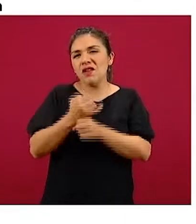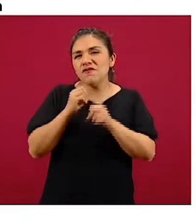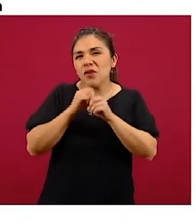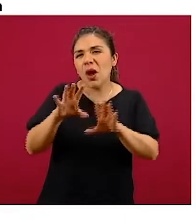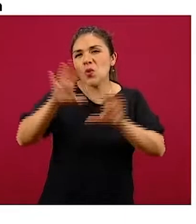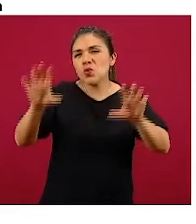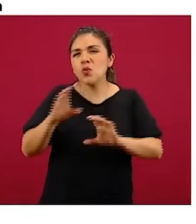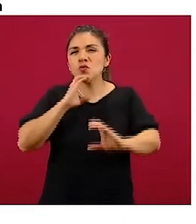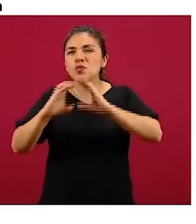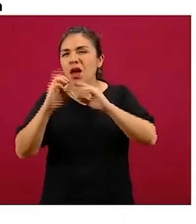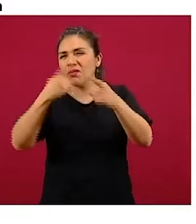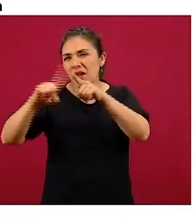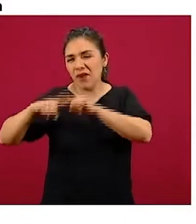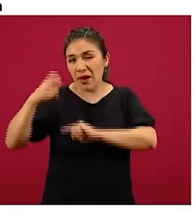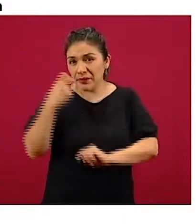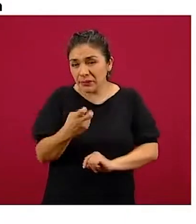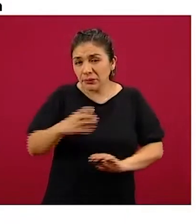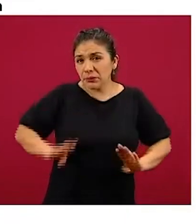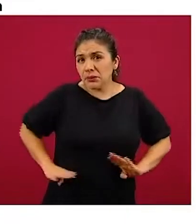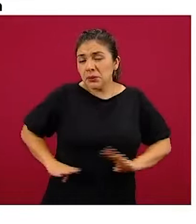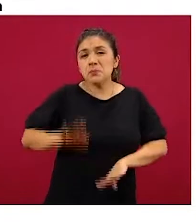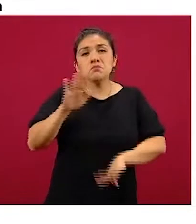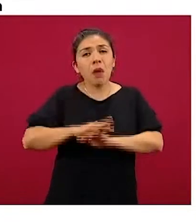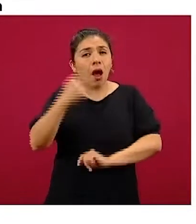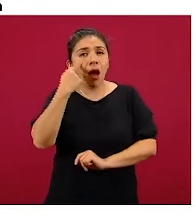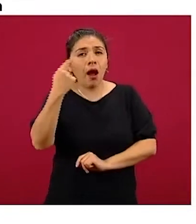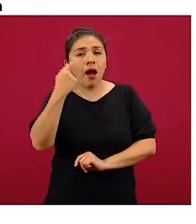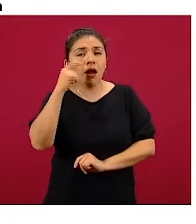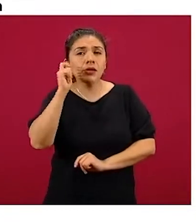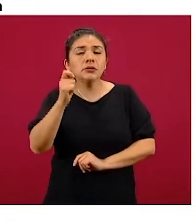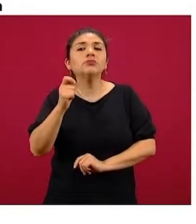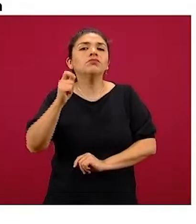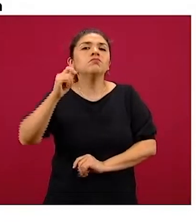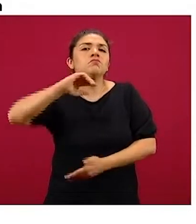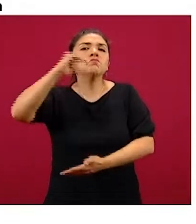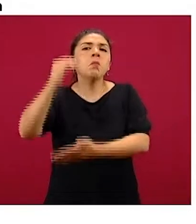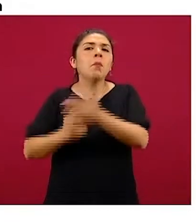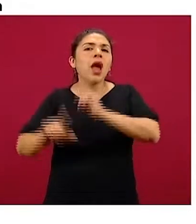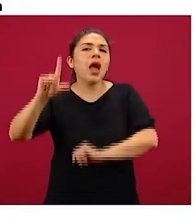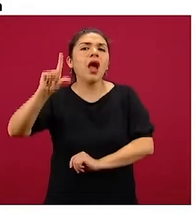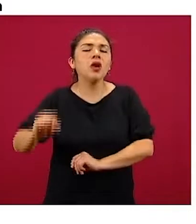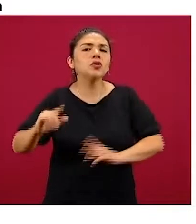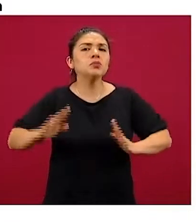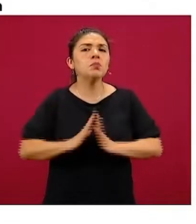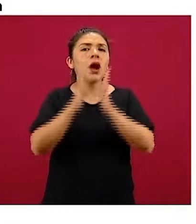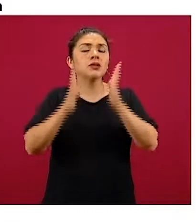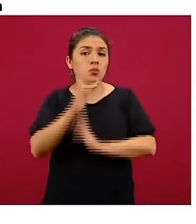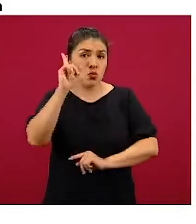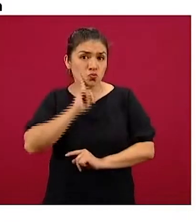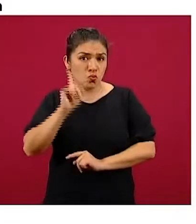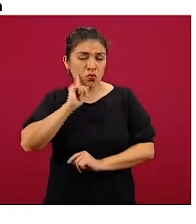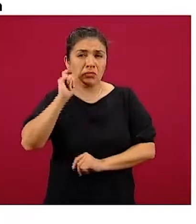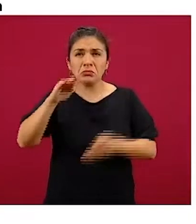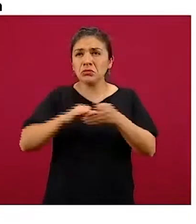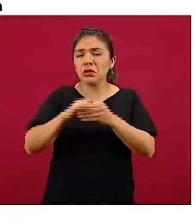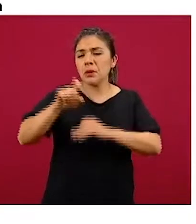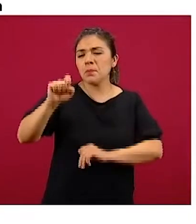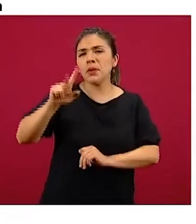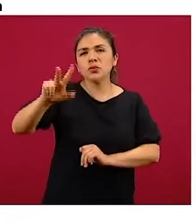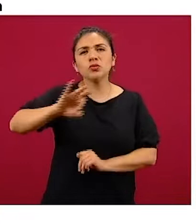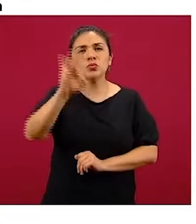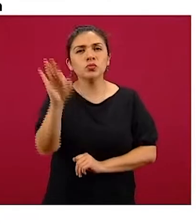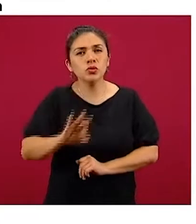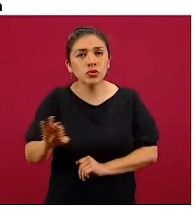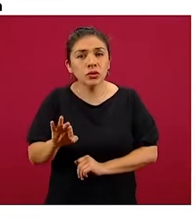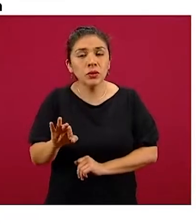y comunicaciones. Principalmente vemos también hay un rezago importante en la participación de la mujer, que es alrededor del 28%.